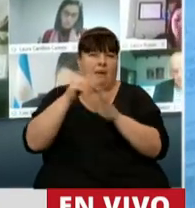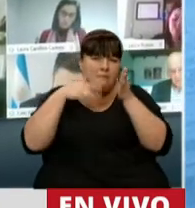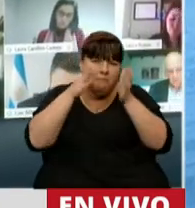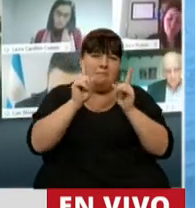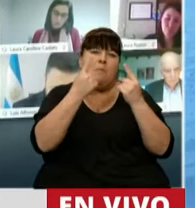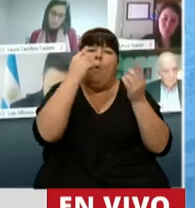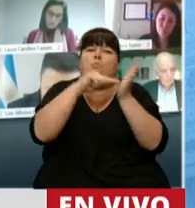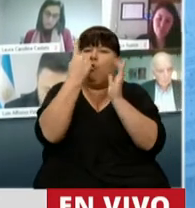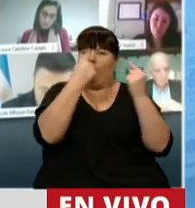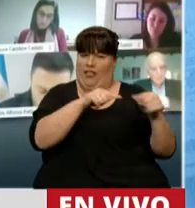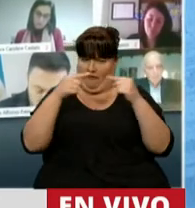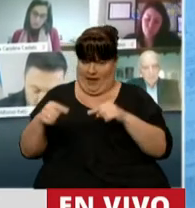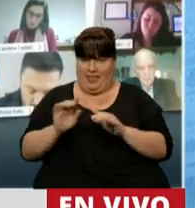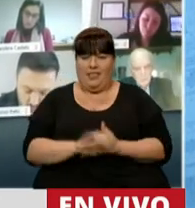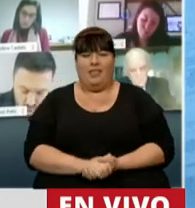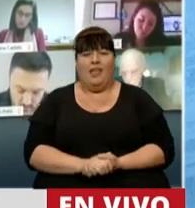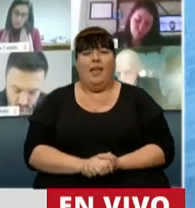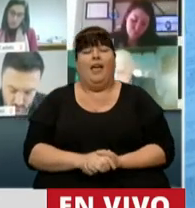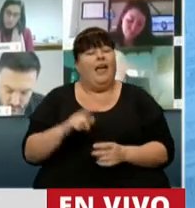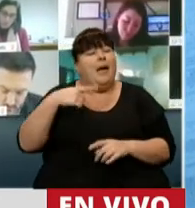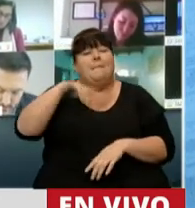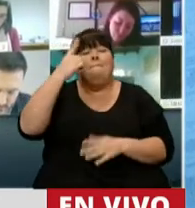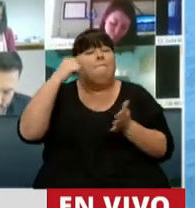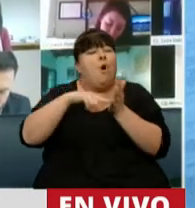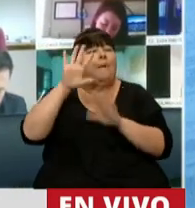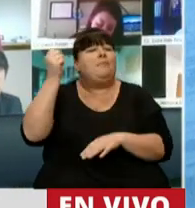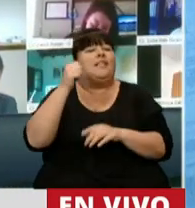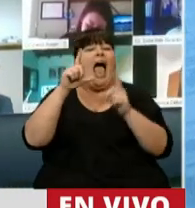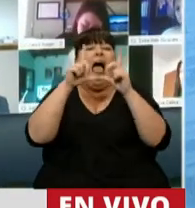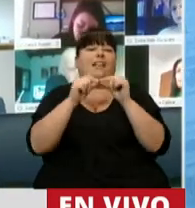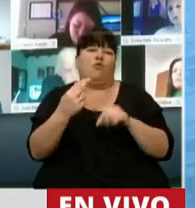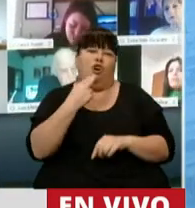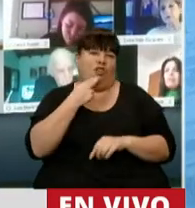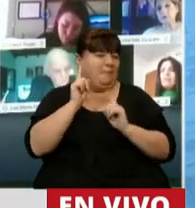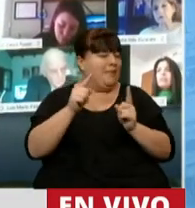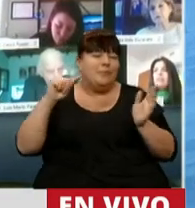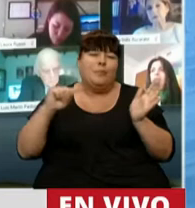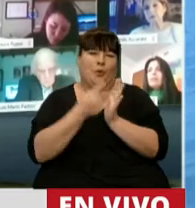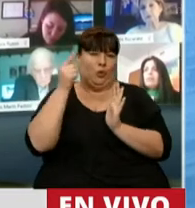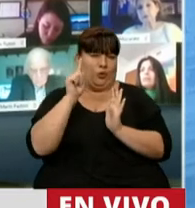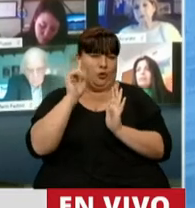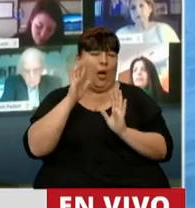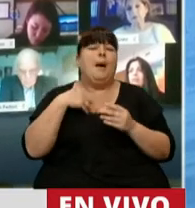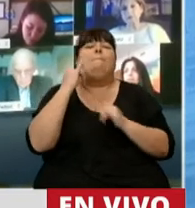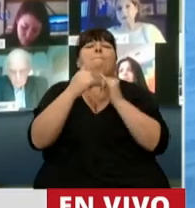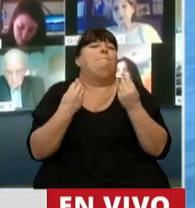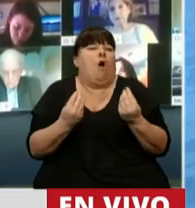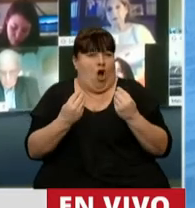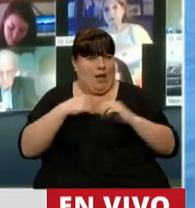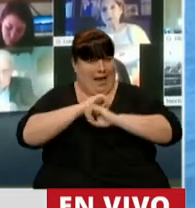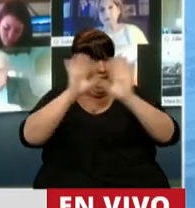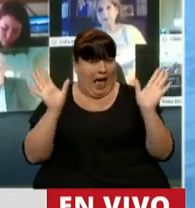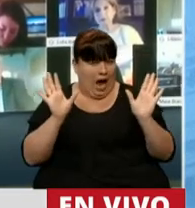en eso. Queda claro que la principal diferencia está en el artículo 11. Pero para fundamentarlo, ¿por qué?